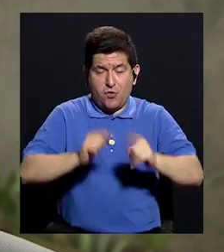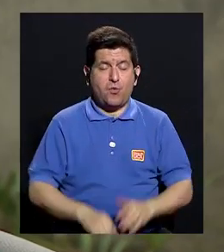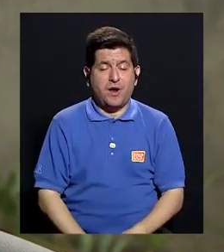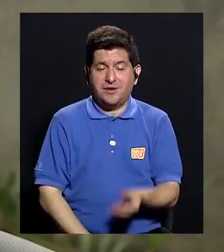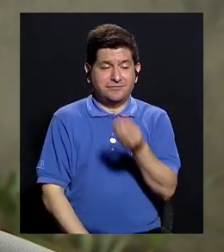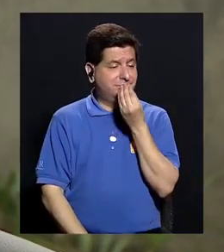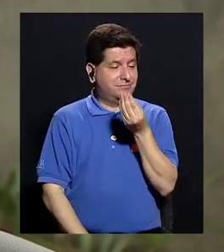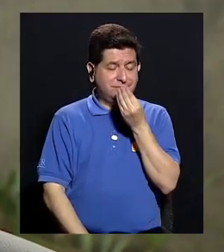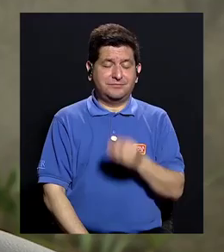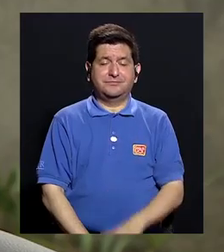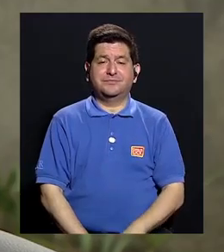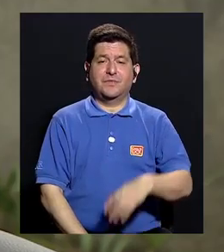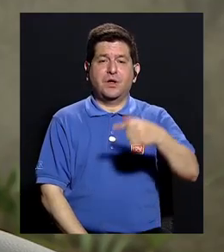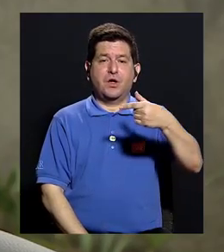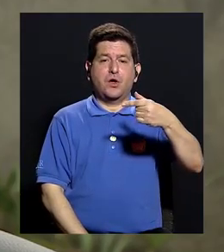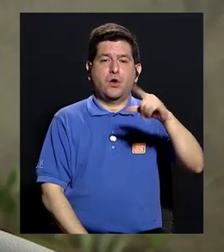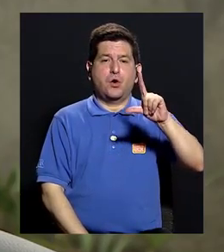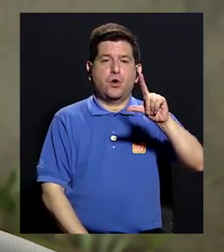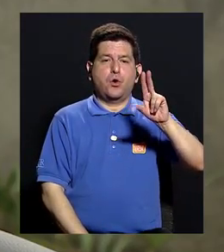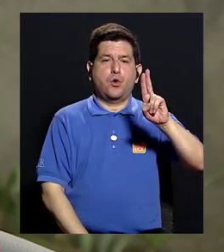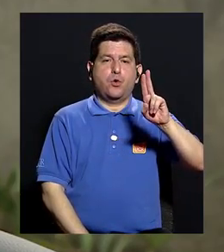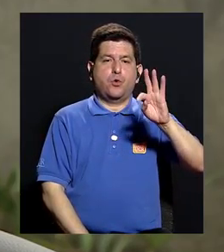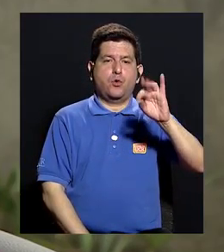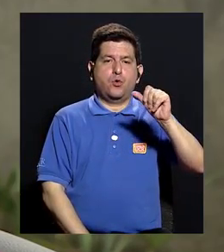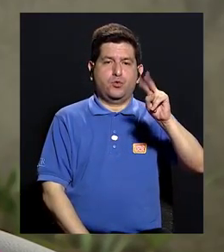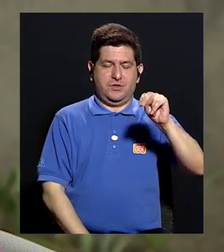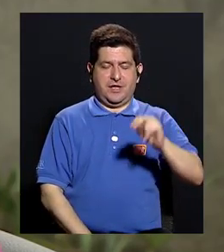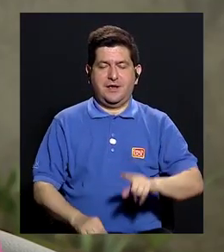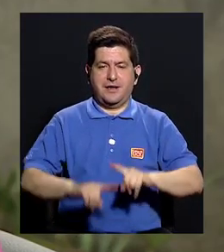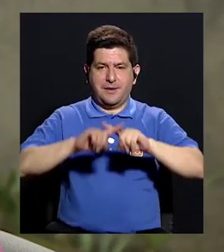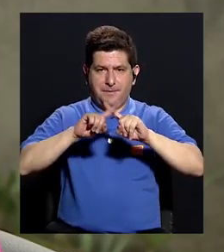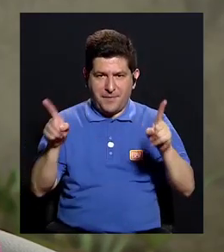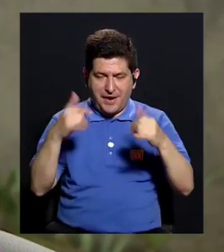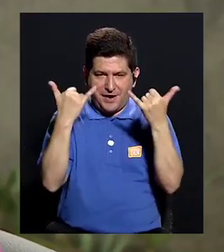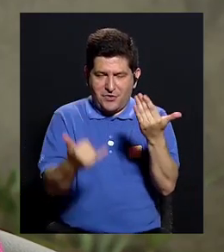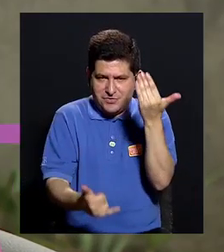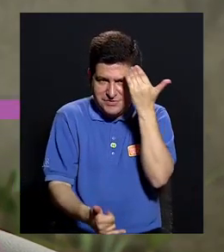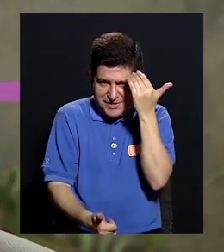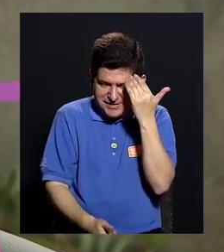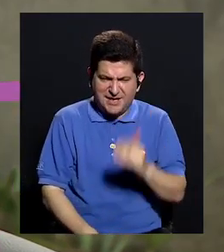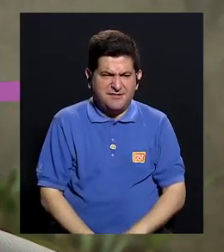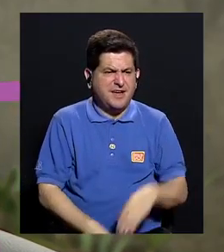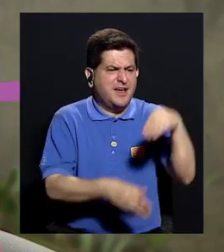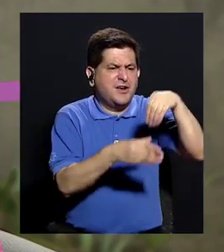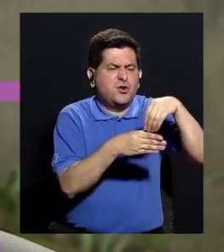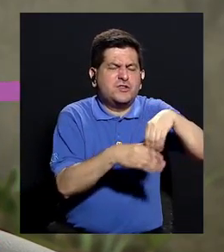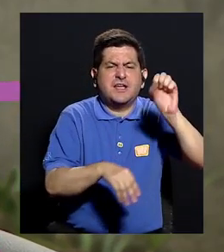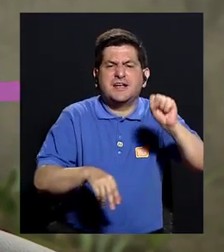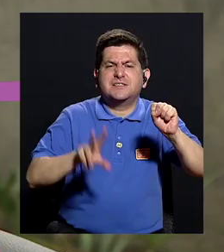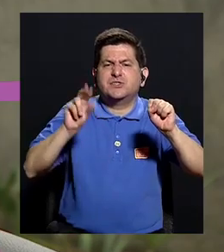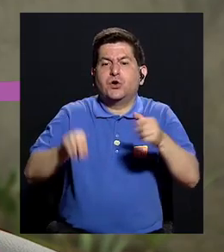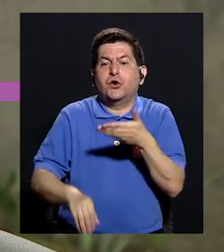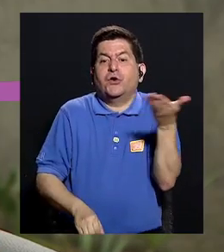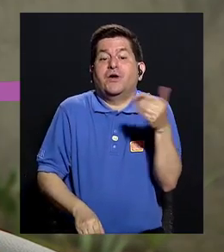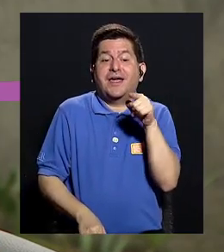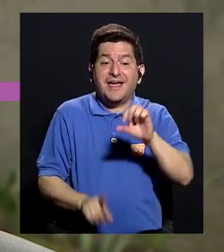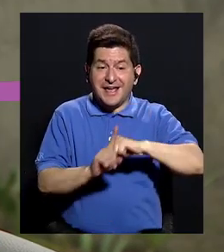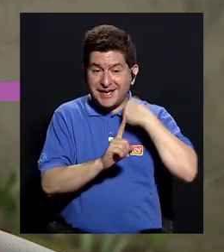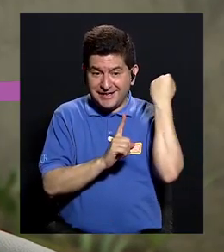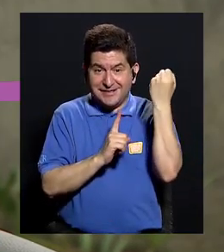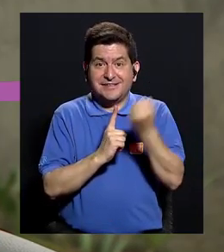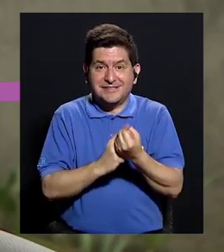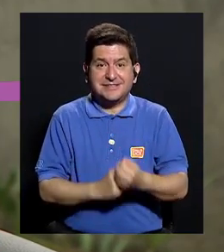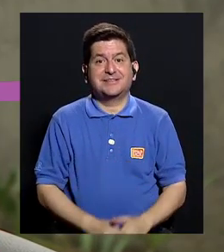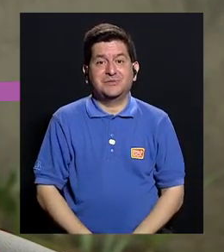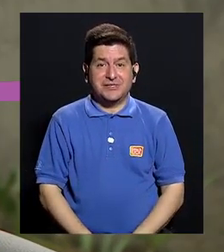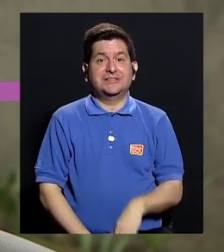es no comer gluten. Eso sí es cierto. Ahora, el hecho de saber qué es lo que tiene gluten o qué es lo que no tiene gluten, pues es ahí